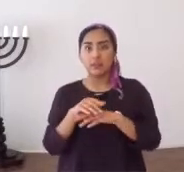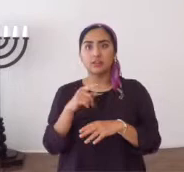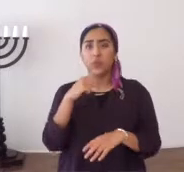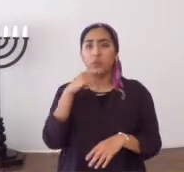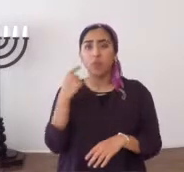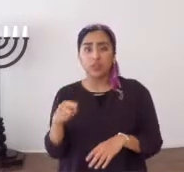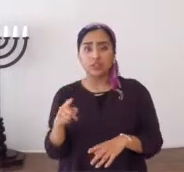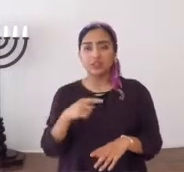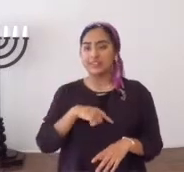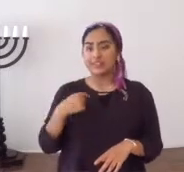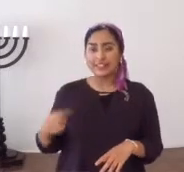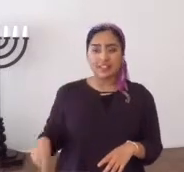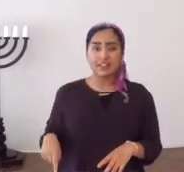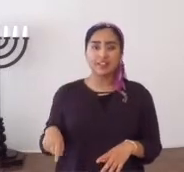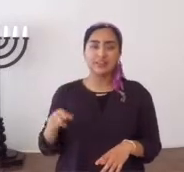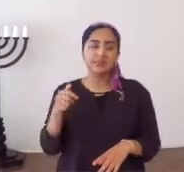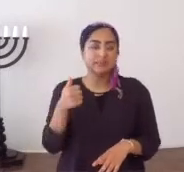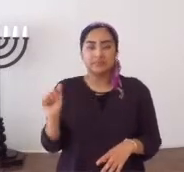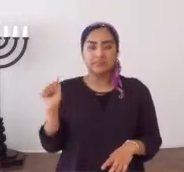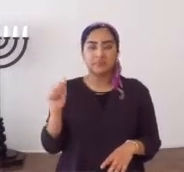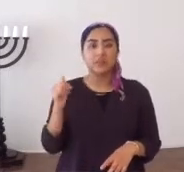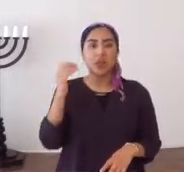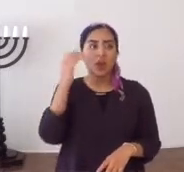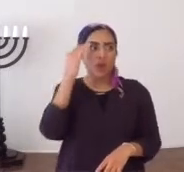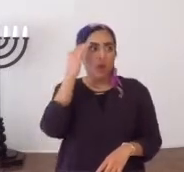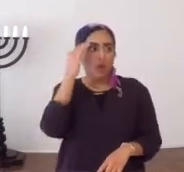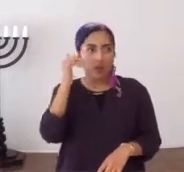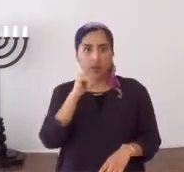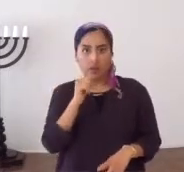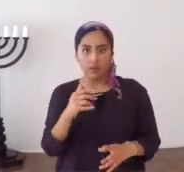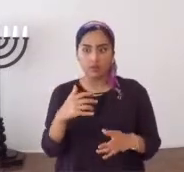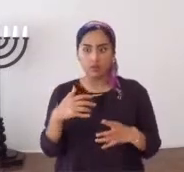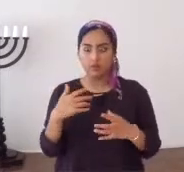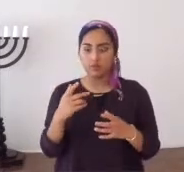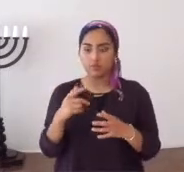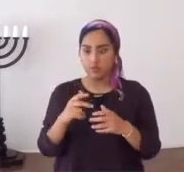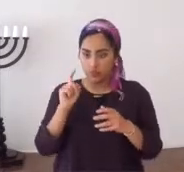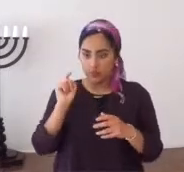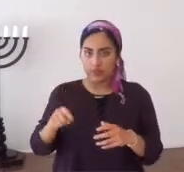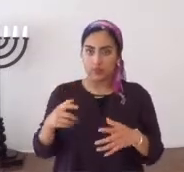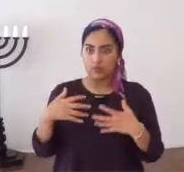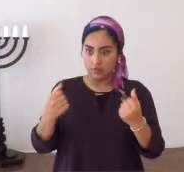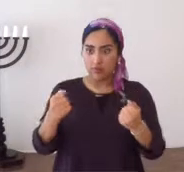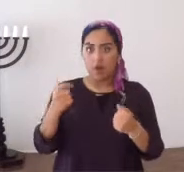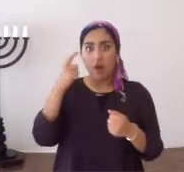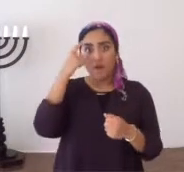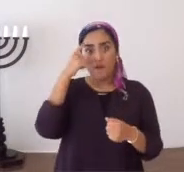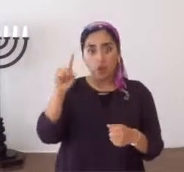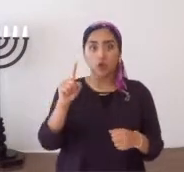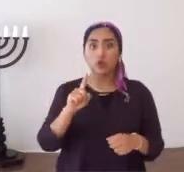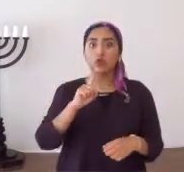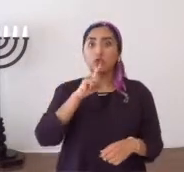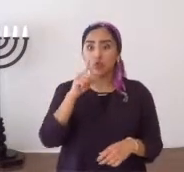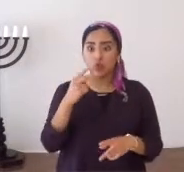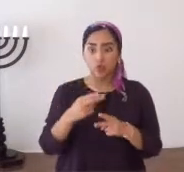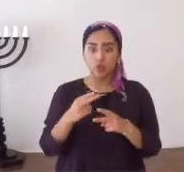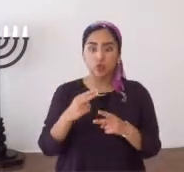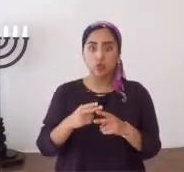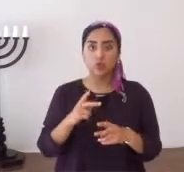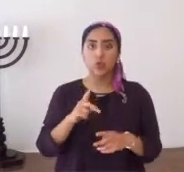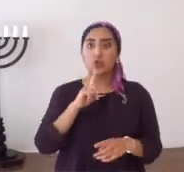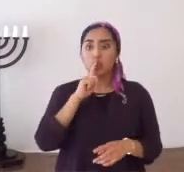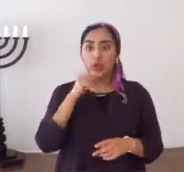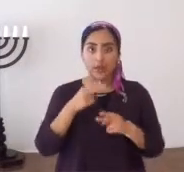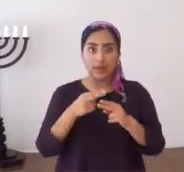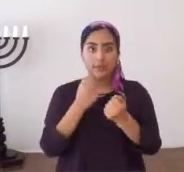ruso o en chino, etcétera, ¿por qué no esforzarse para pronunciar el nombre del